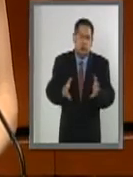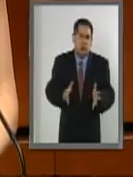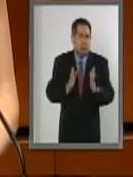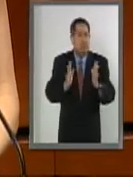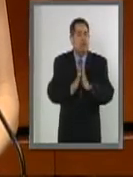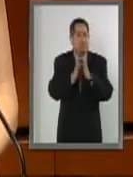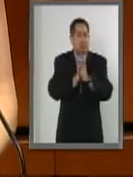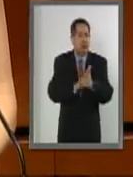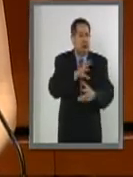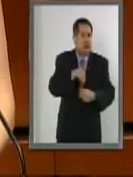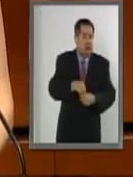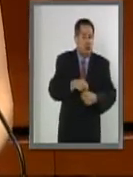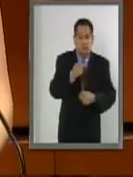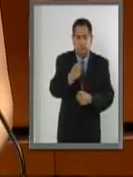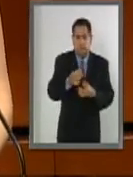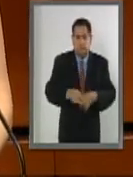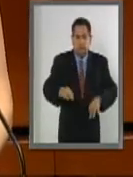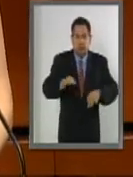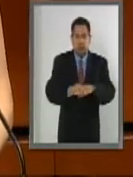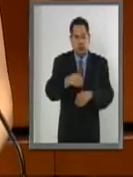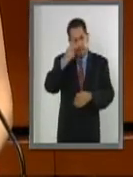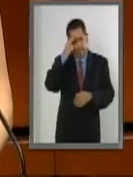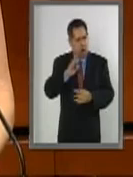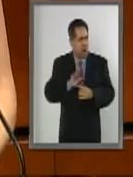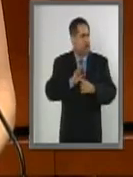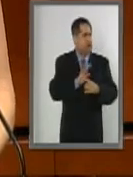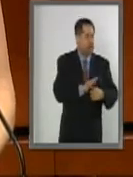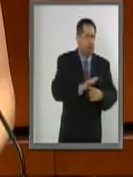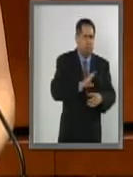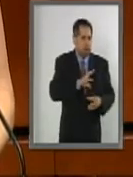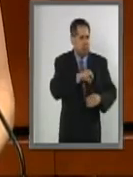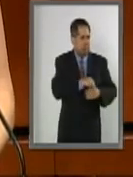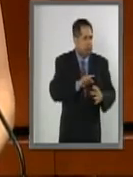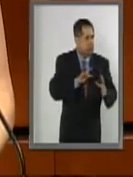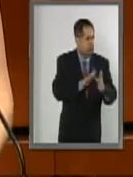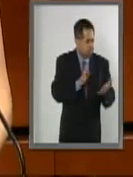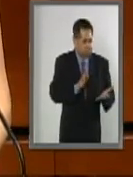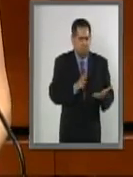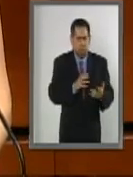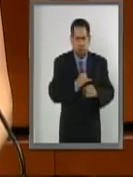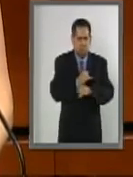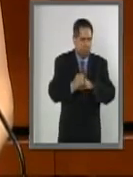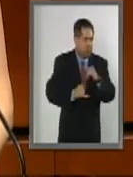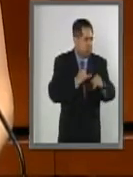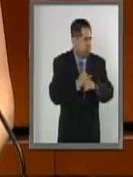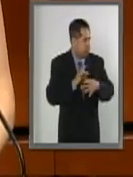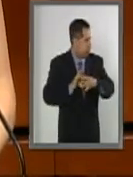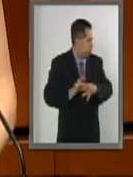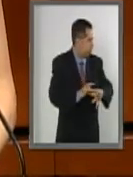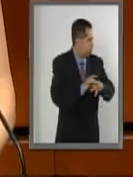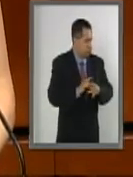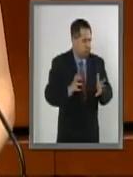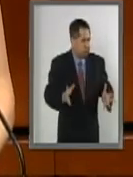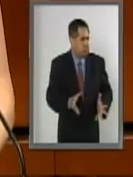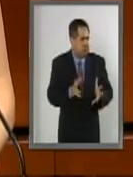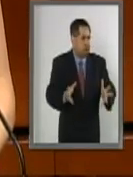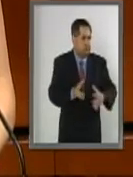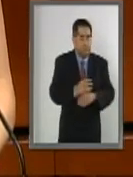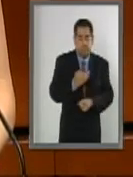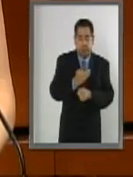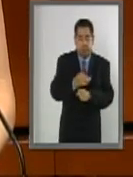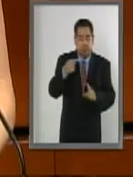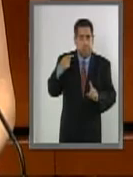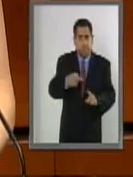nuestra tarea fomentar la presencia de México en el mundo y promover la cooperación en todos los campos. En esta labor,